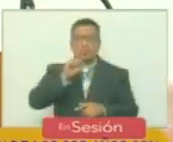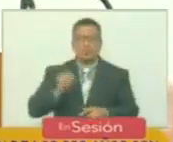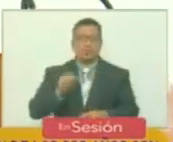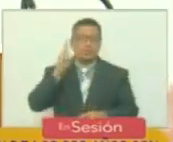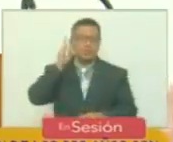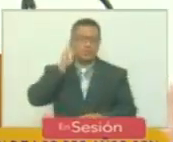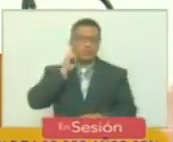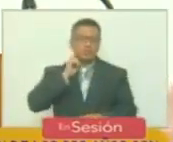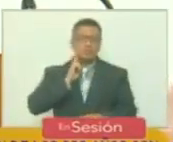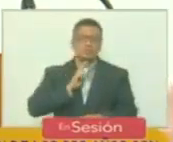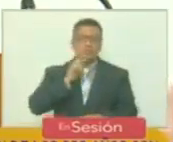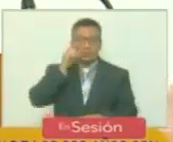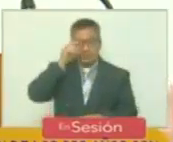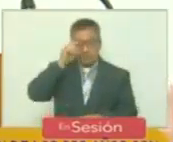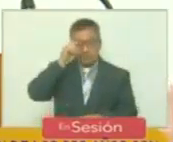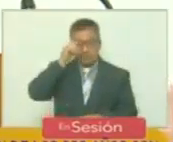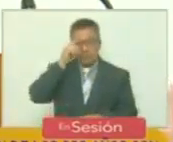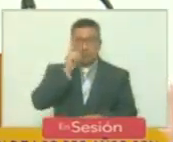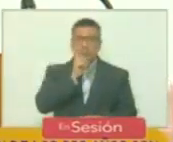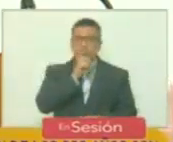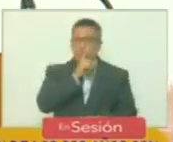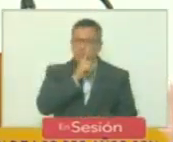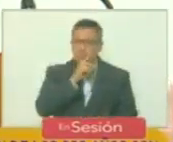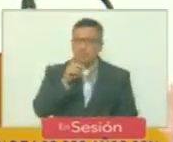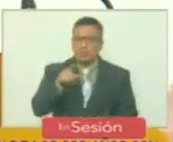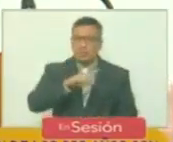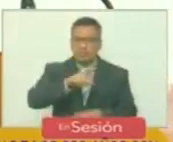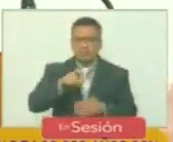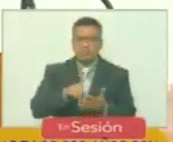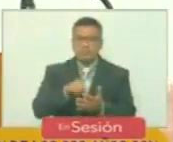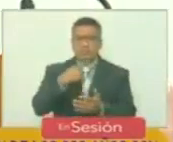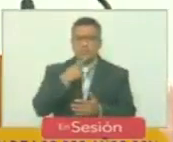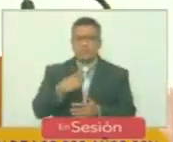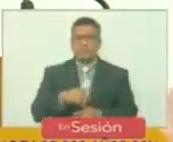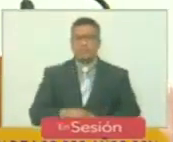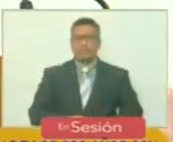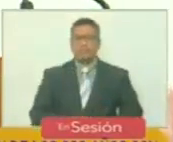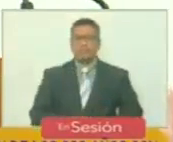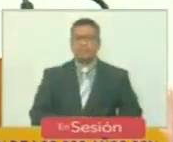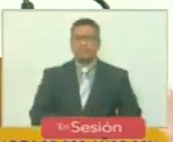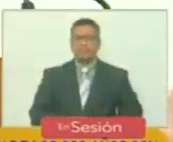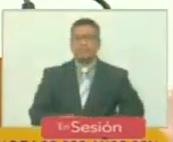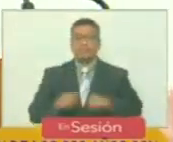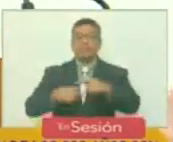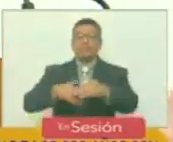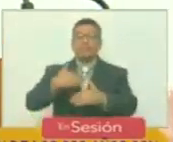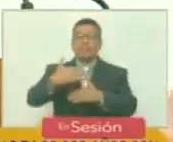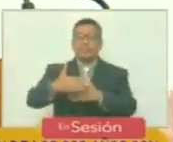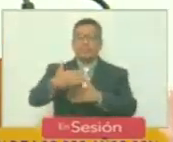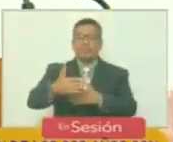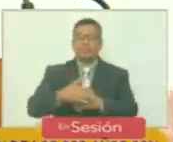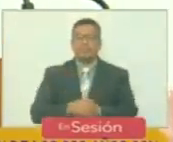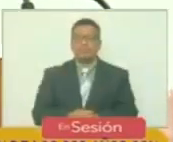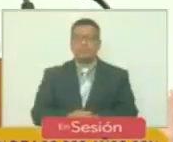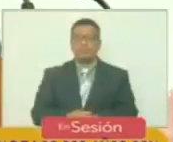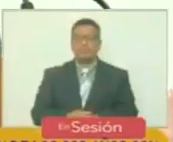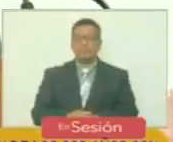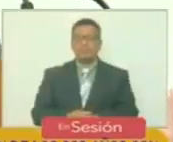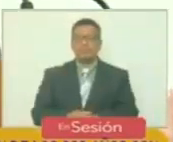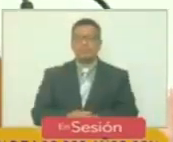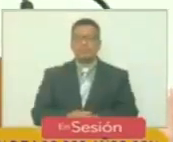Santísima Trinidad, Bolívar Palacios y Blanco. Y más allá de